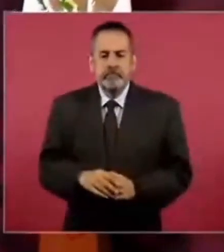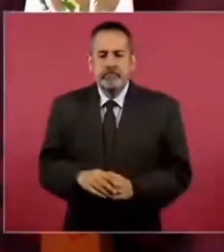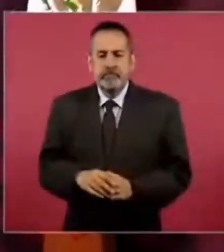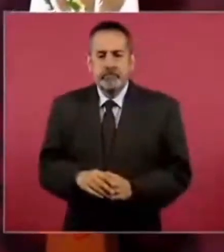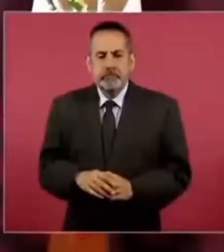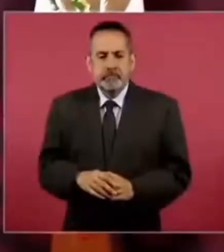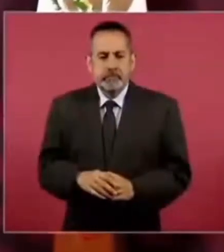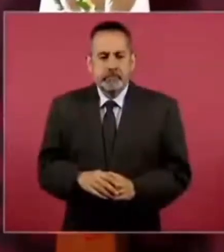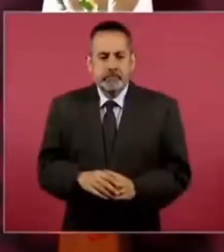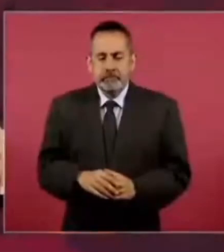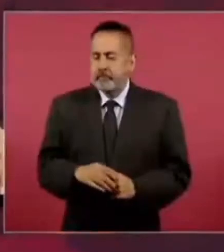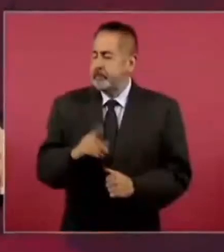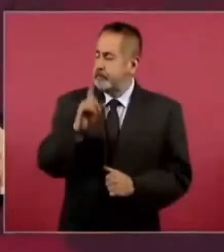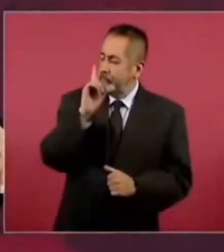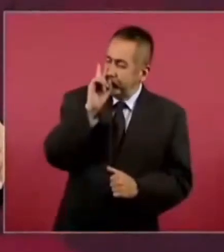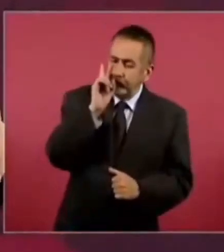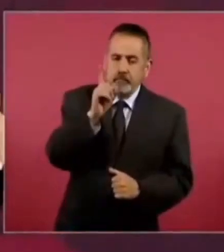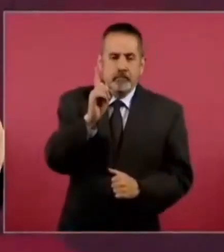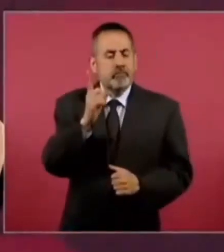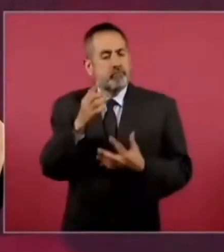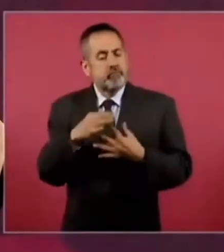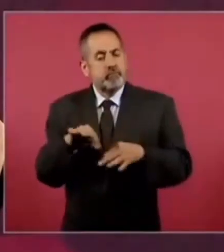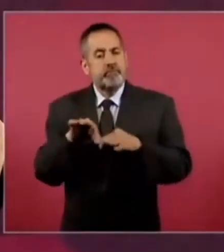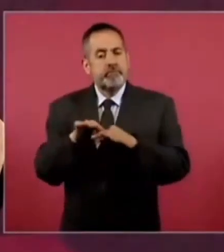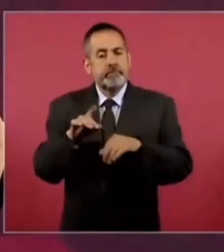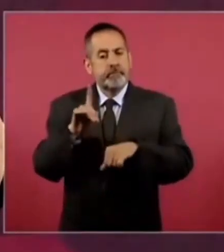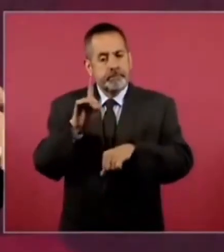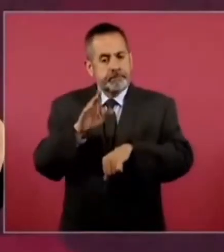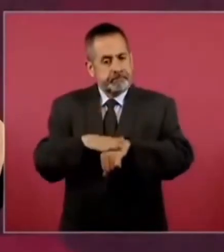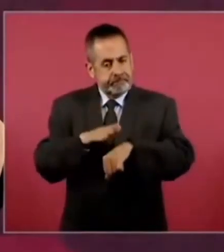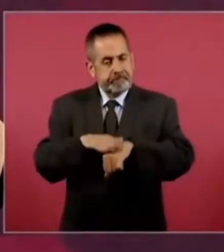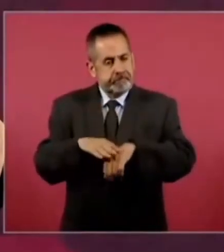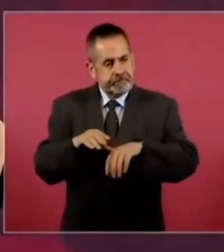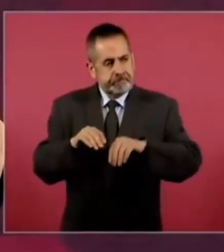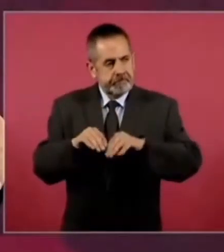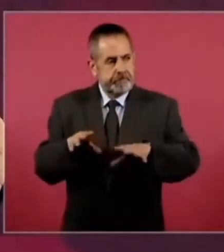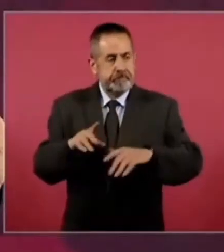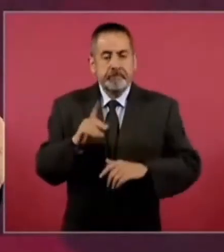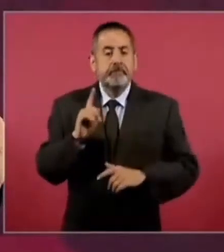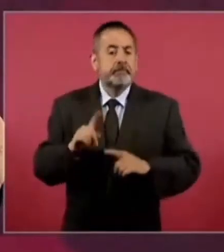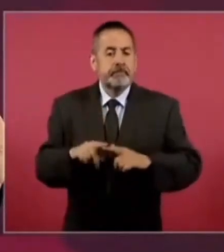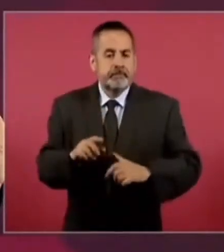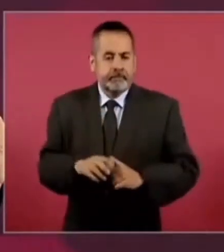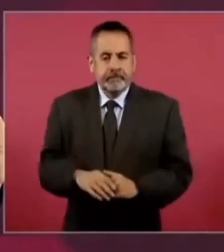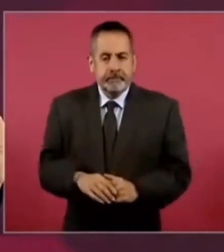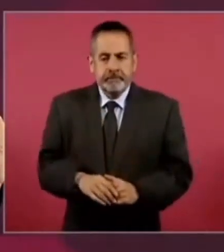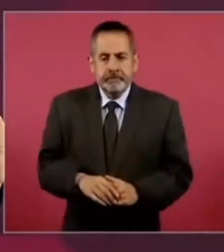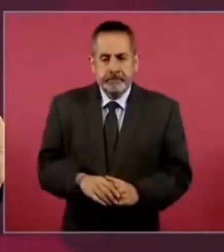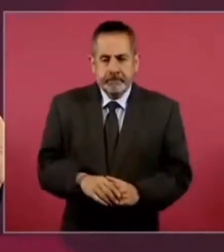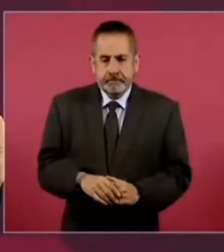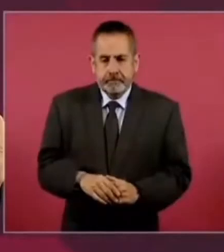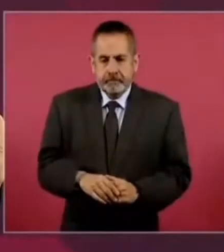Y hay una cosa también importante, porque todo esto